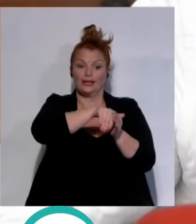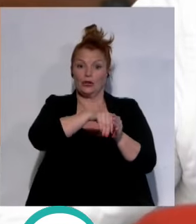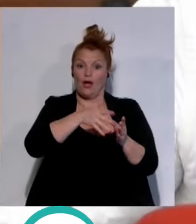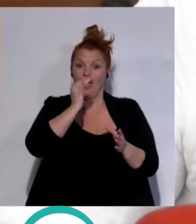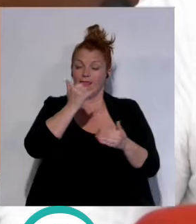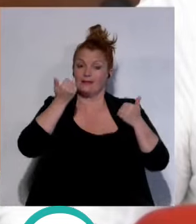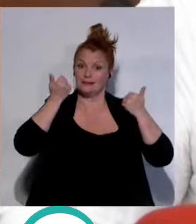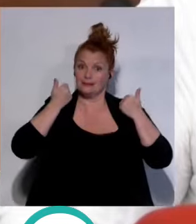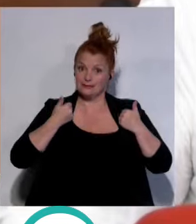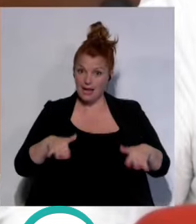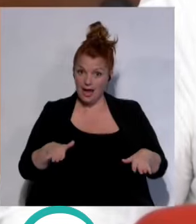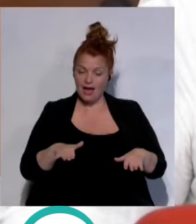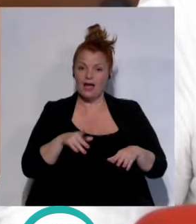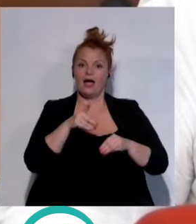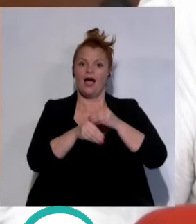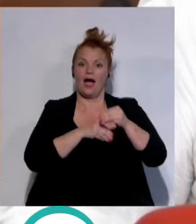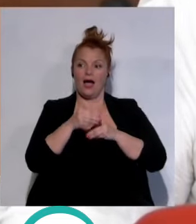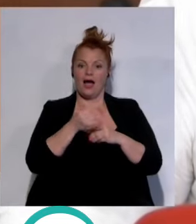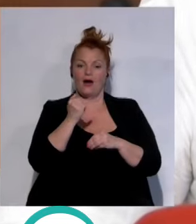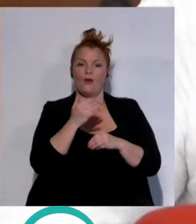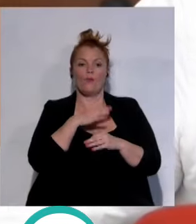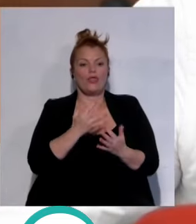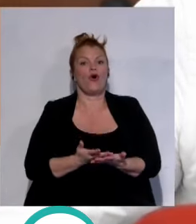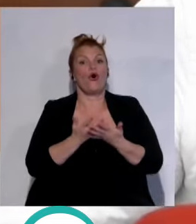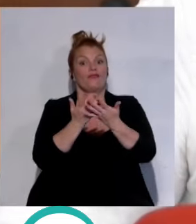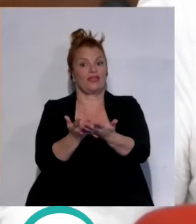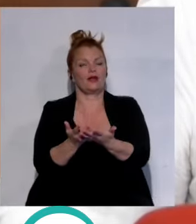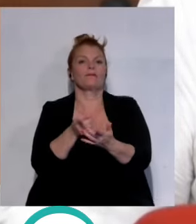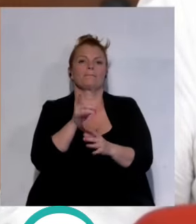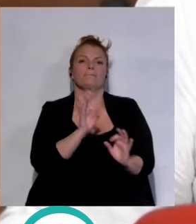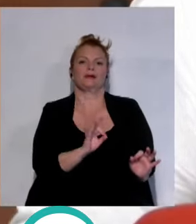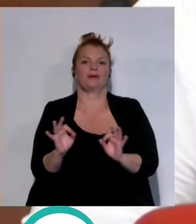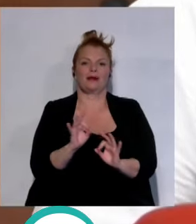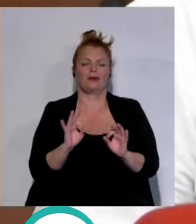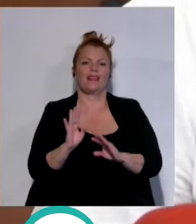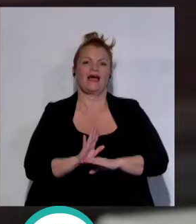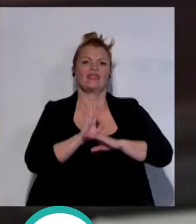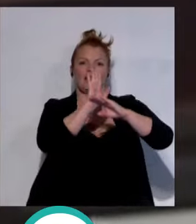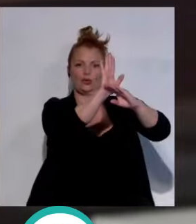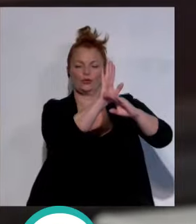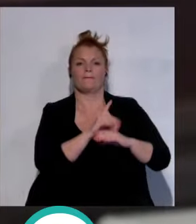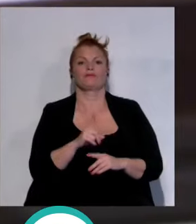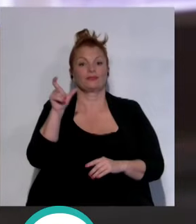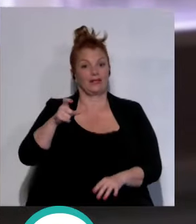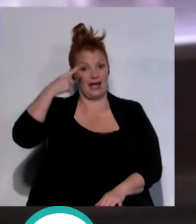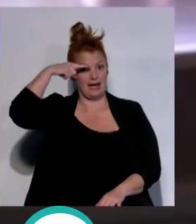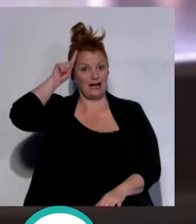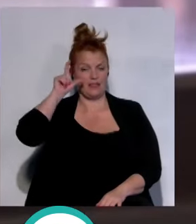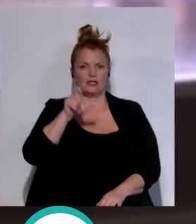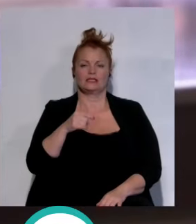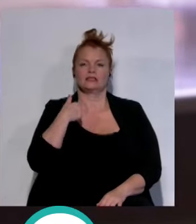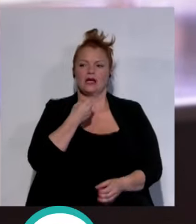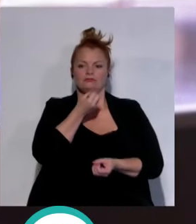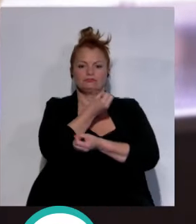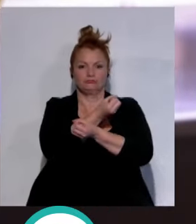contenido y podamos digamos ofrecerlo pues se prepara la candidatura Bruno García ha apuntado que ya